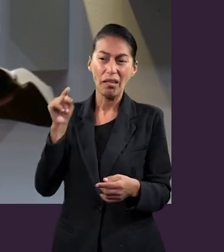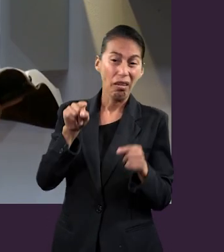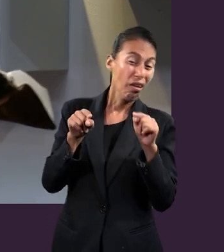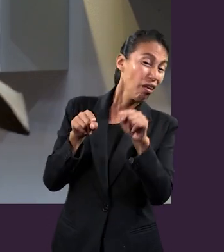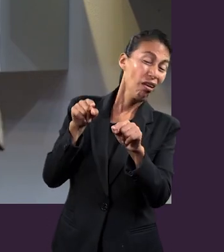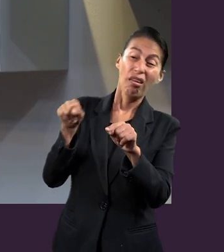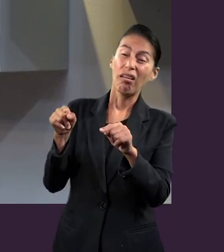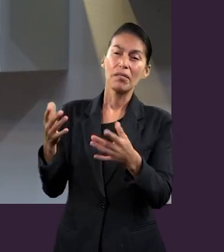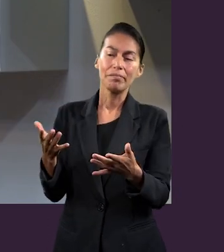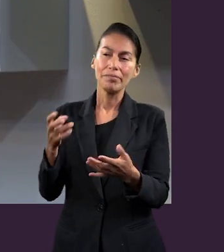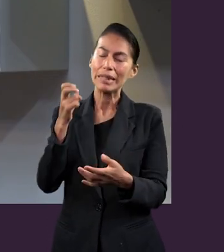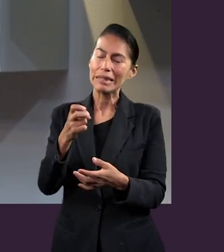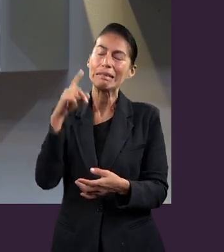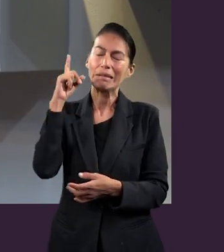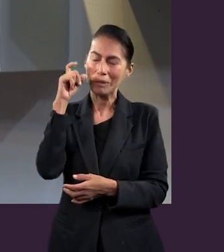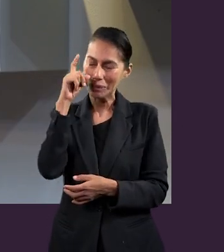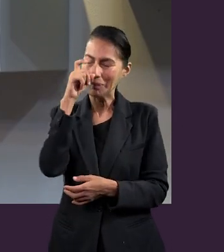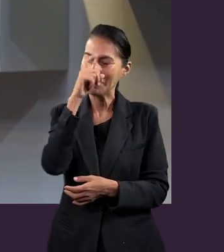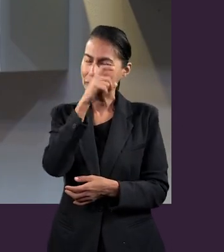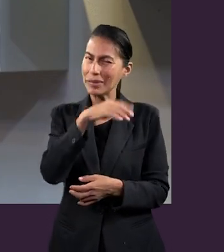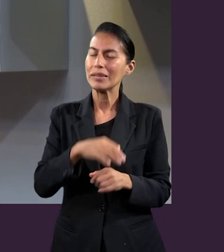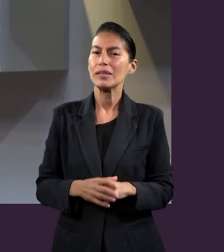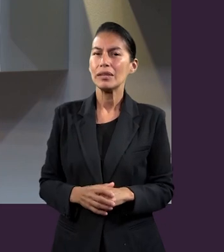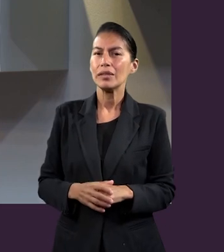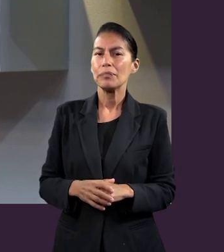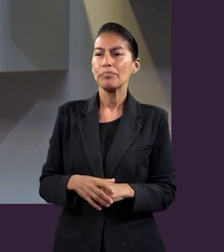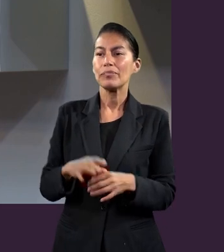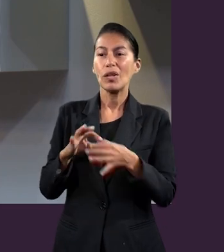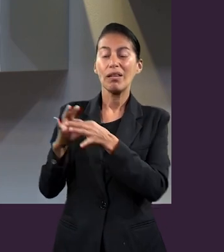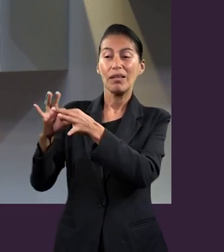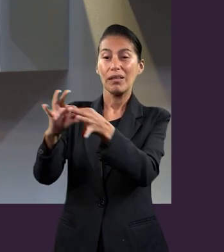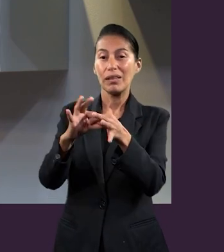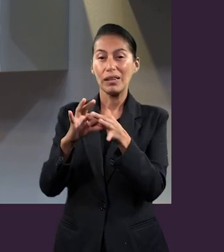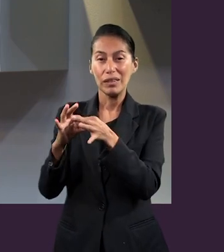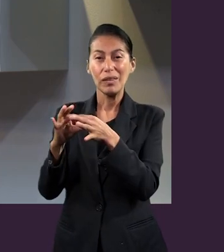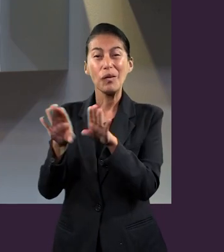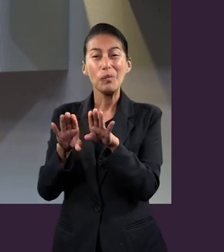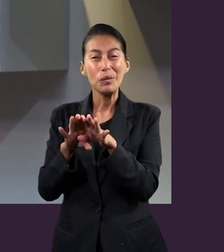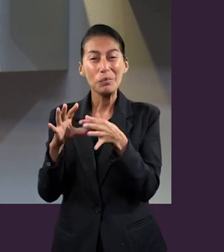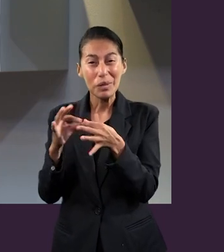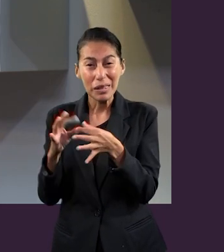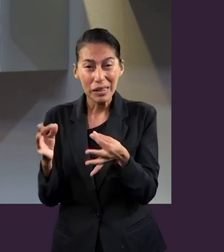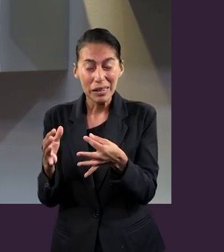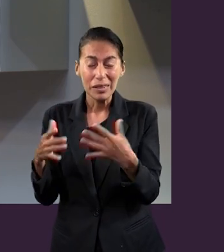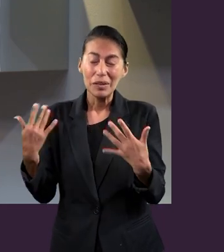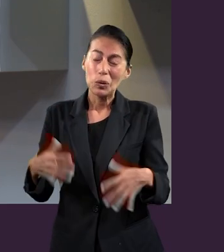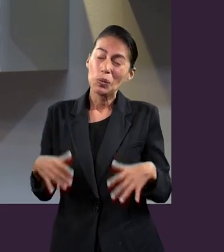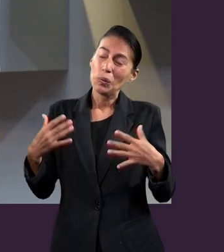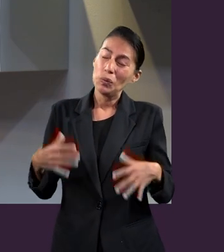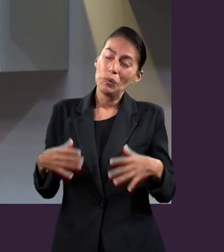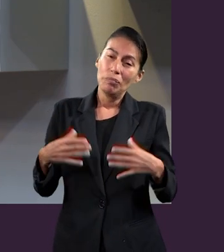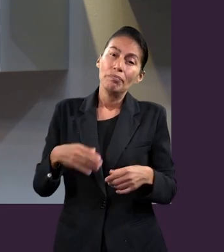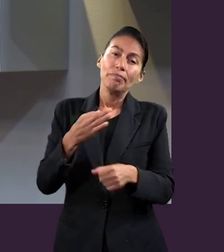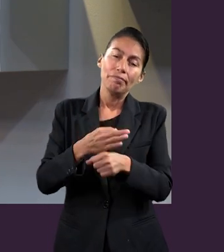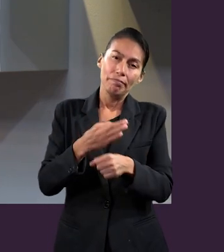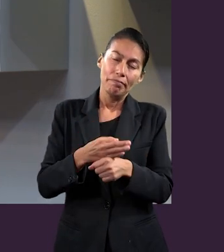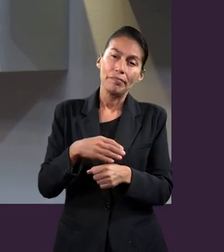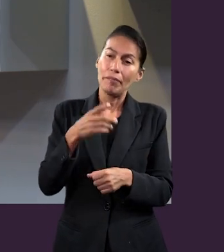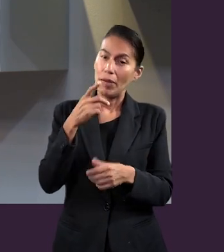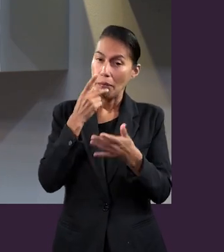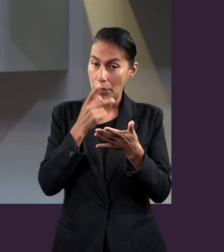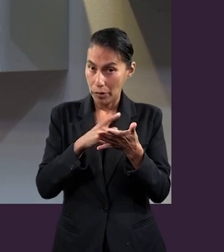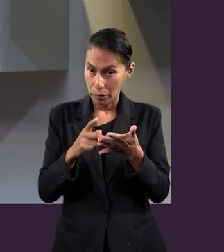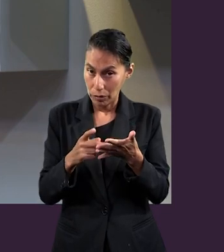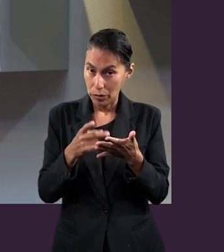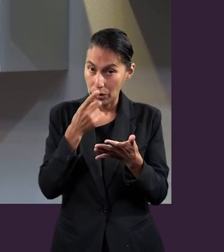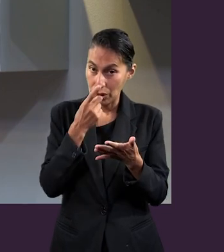señalamos a las relaciones entre es bien difícil hablar de la unidad. Pero en este sentido, pues Pablo nos invita a que